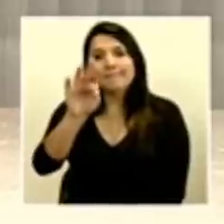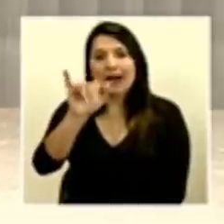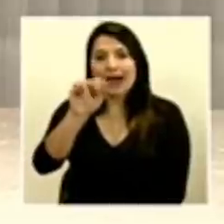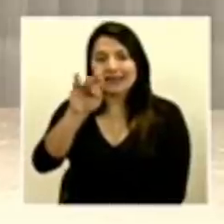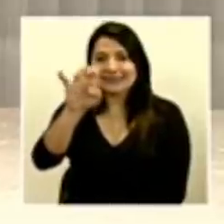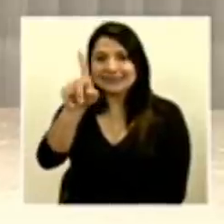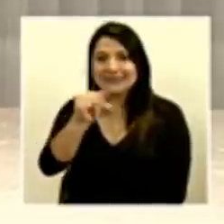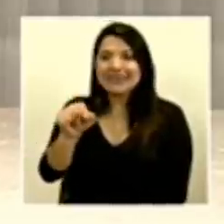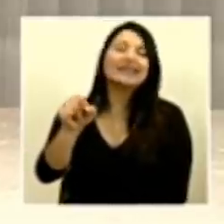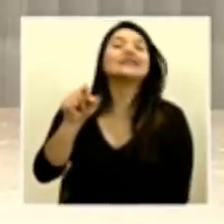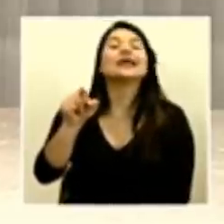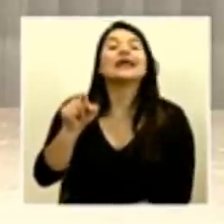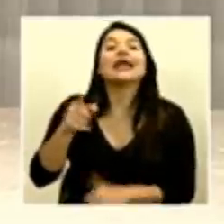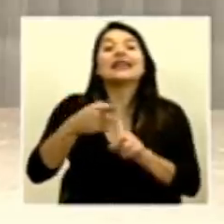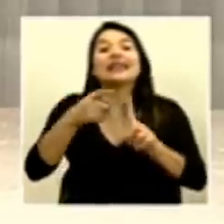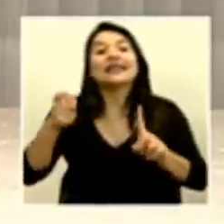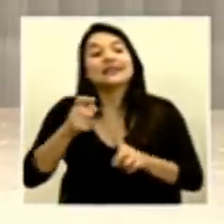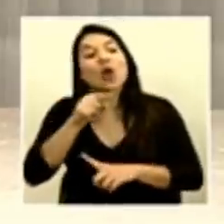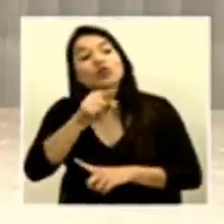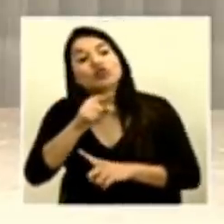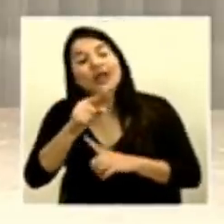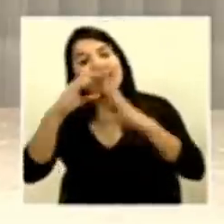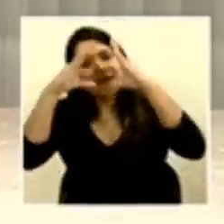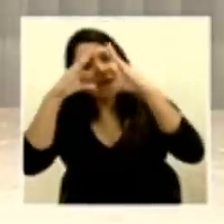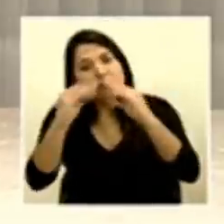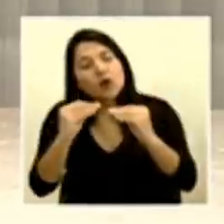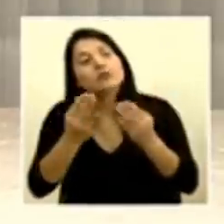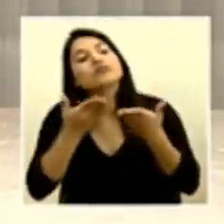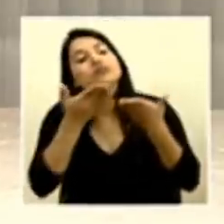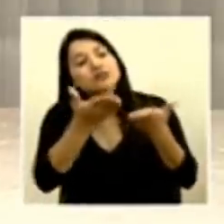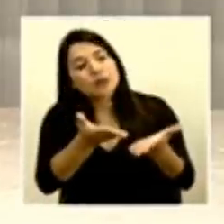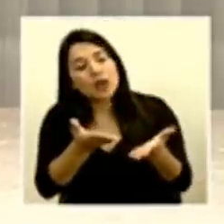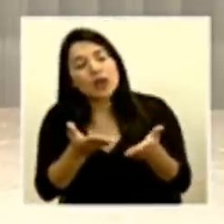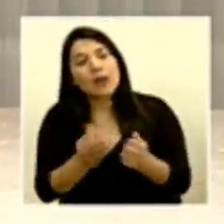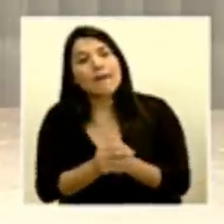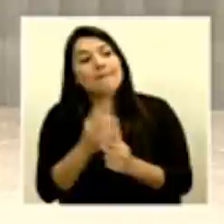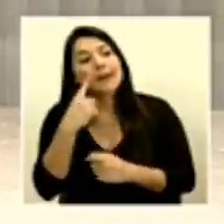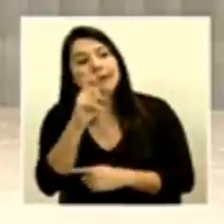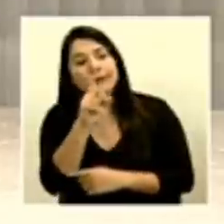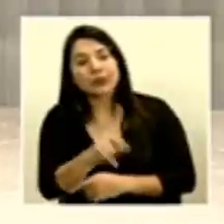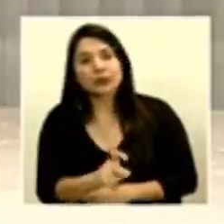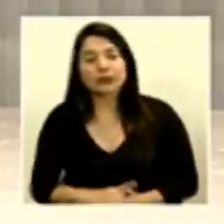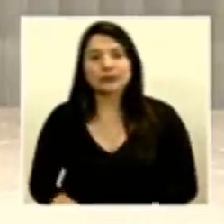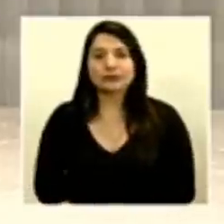de Punta Arenas. Así que adelante con la consulta al colega Martínez.